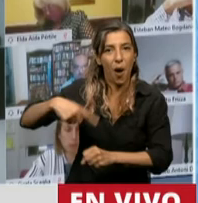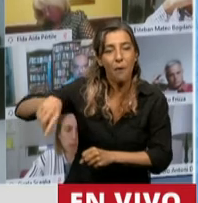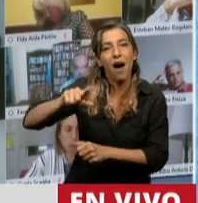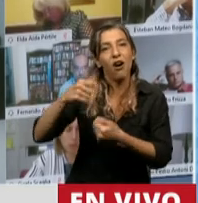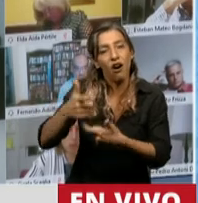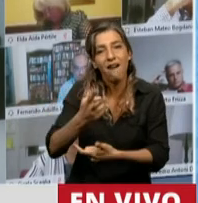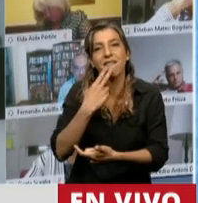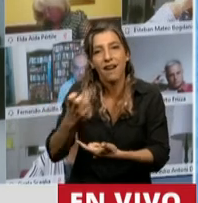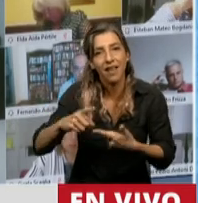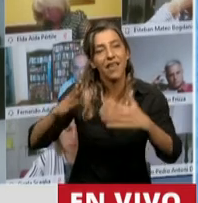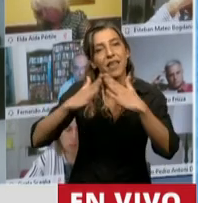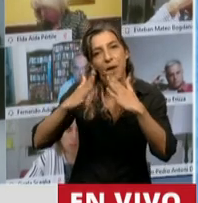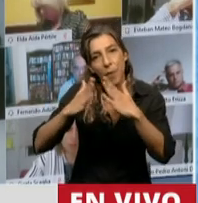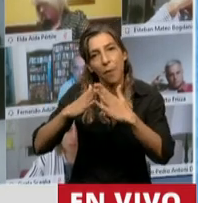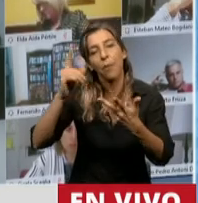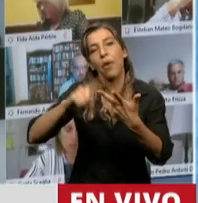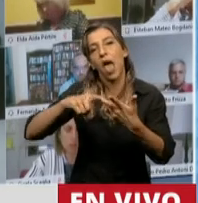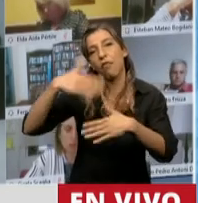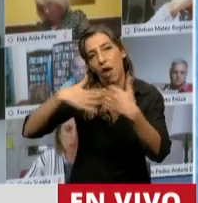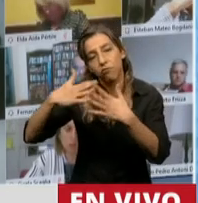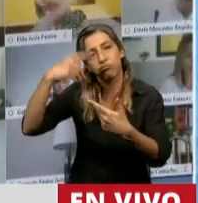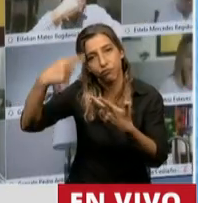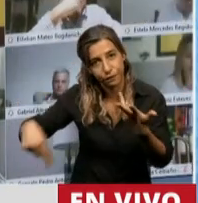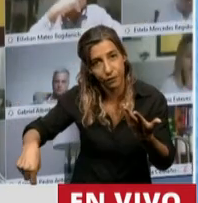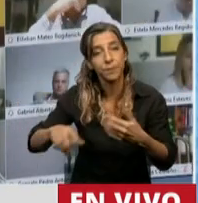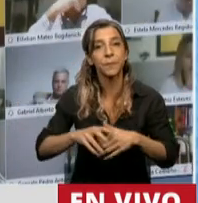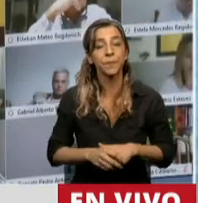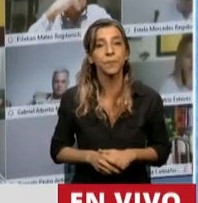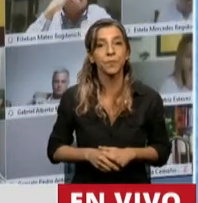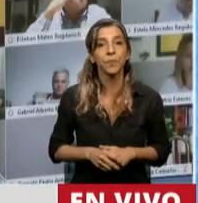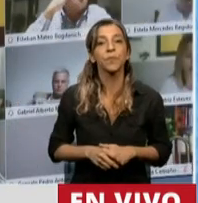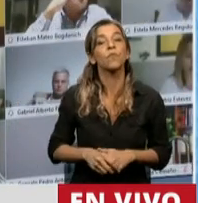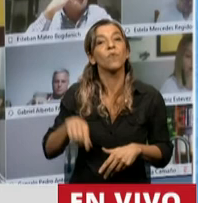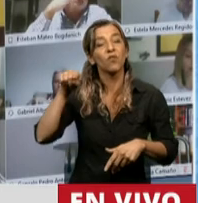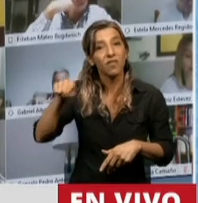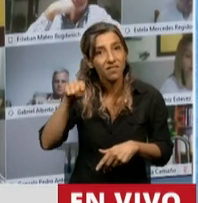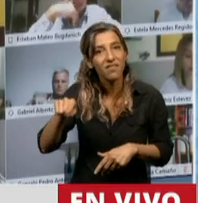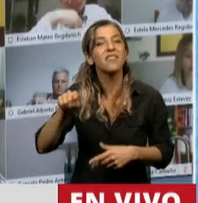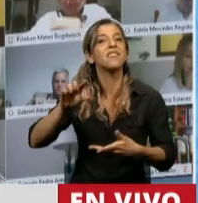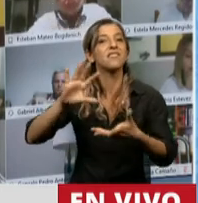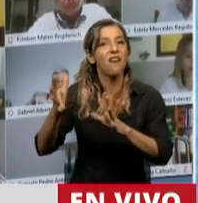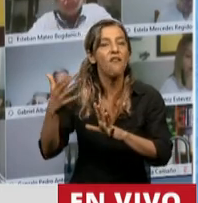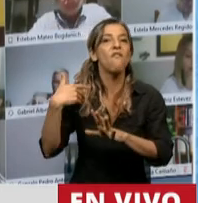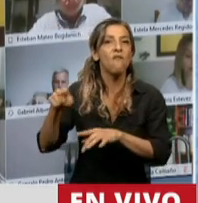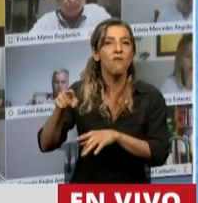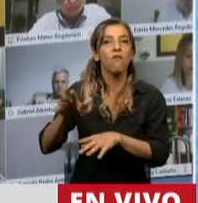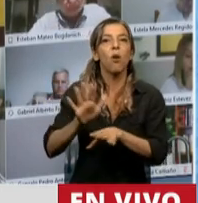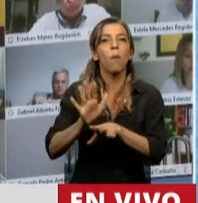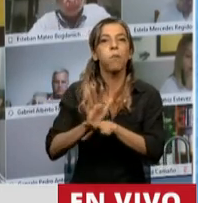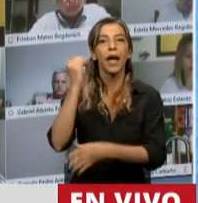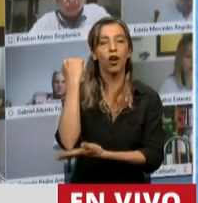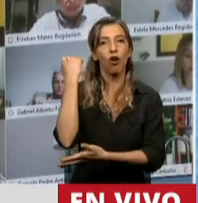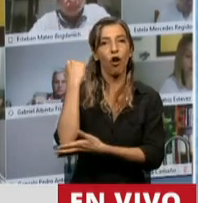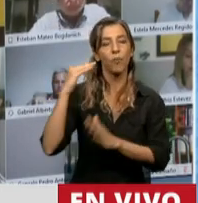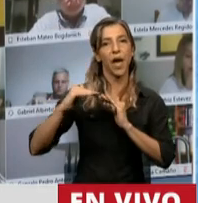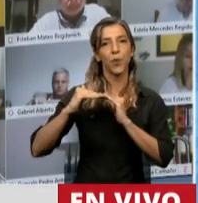vivienda, infraestructura, entre otros, con el objeto de disminuir su exposición a eventos de inestabilidad financiera,